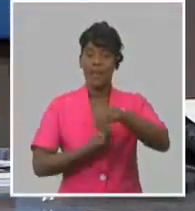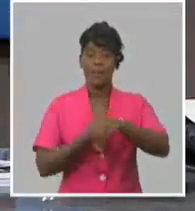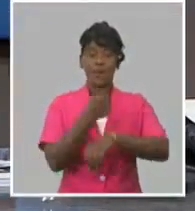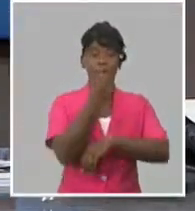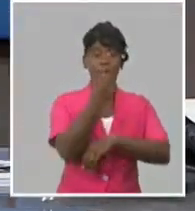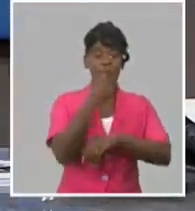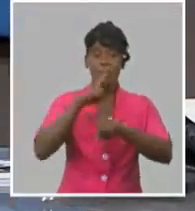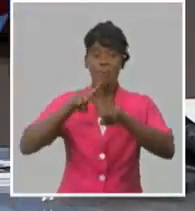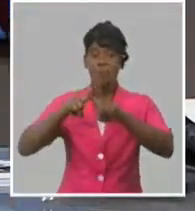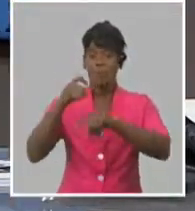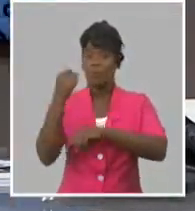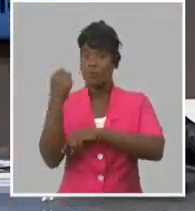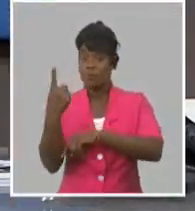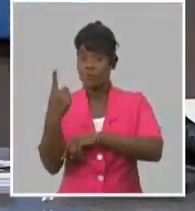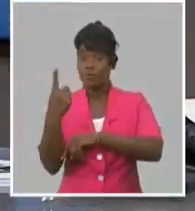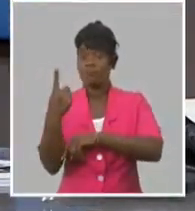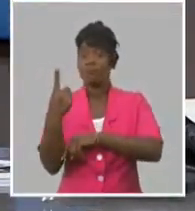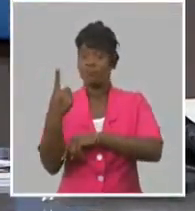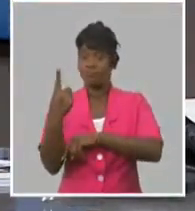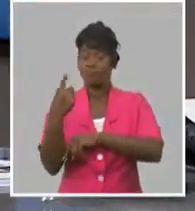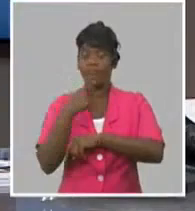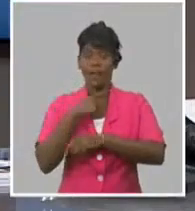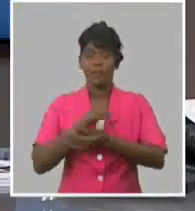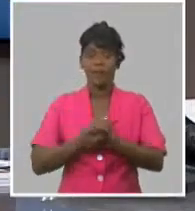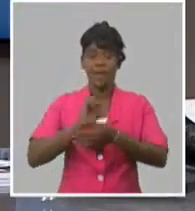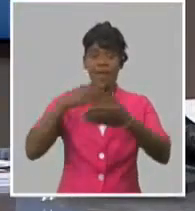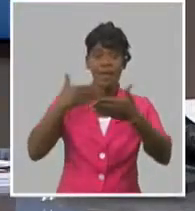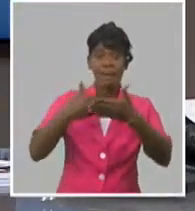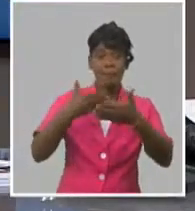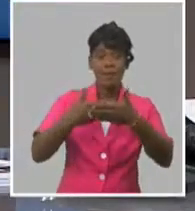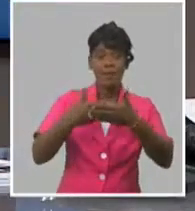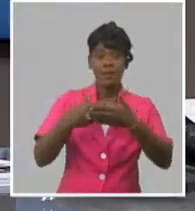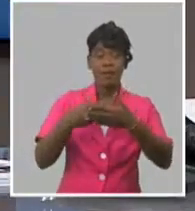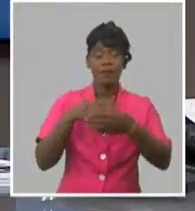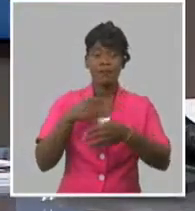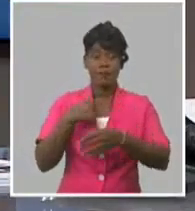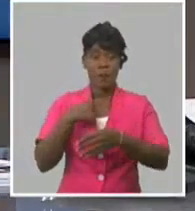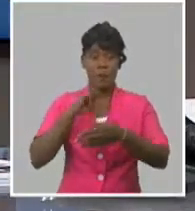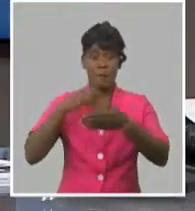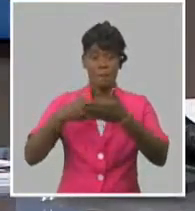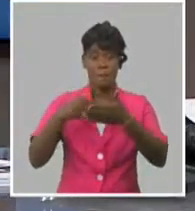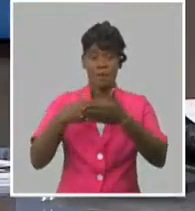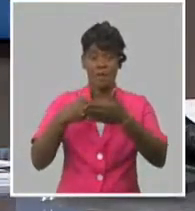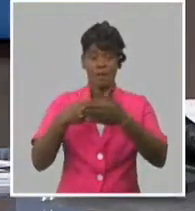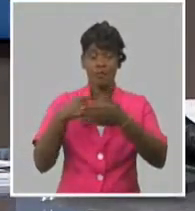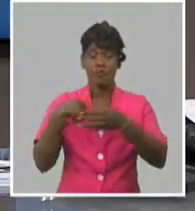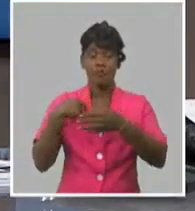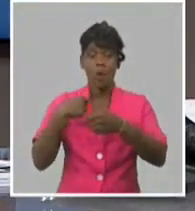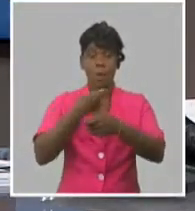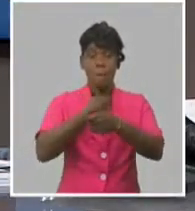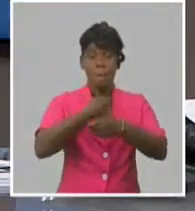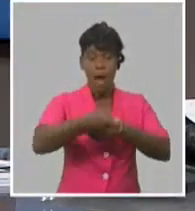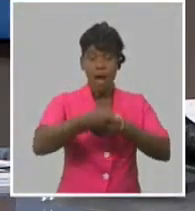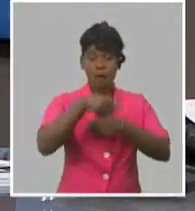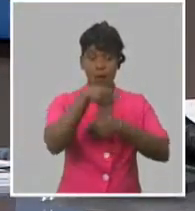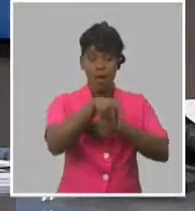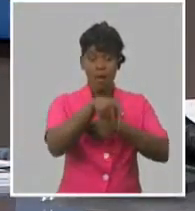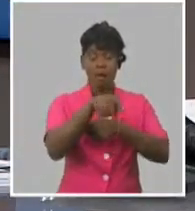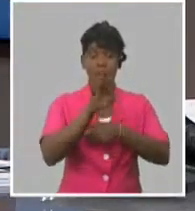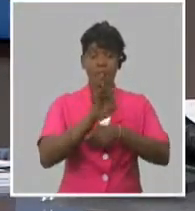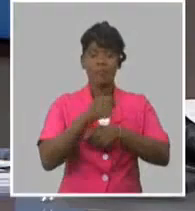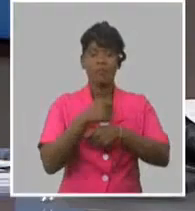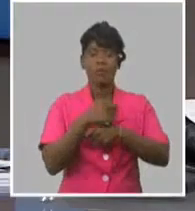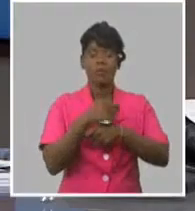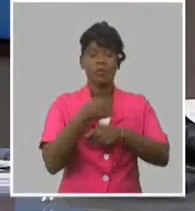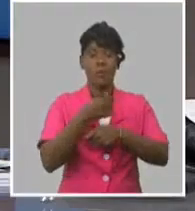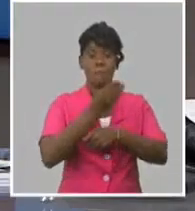cuando la empresa a un trabajador le paga 10 CUC, si ese trabajador va a CADECA y lo cambia por